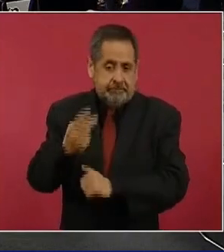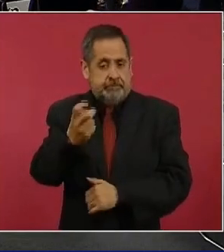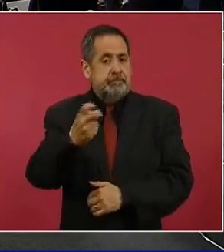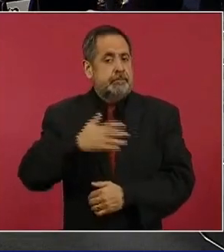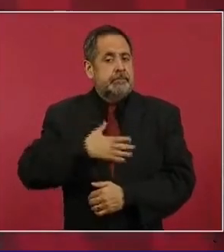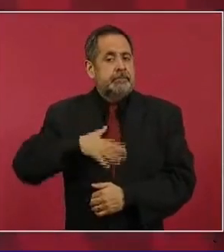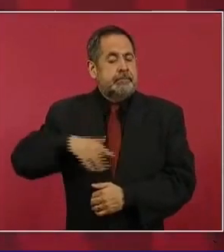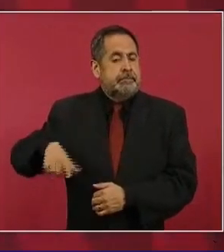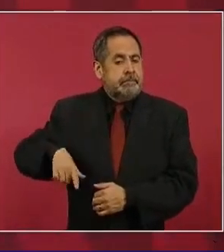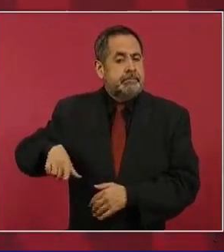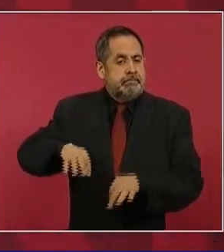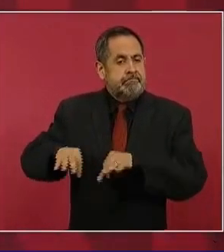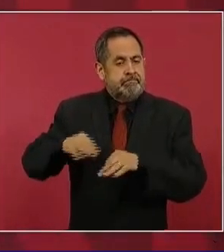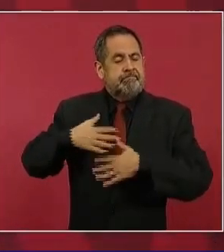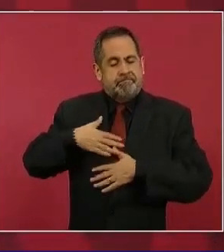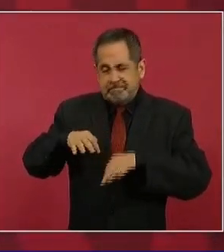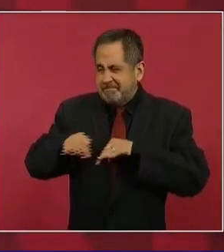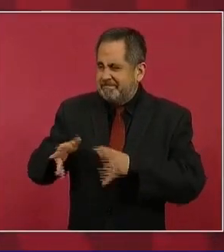de mi labor.